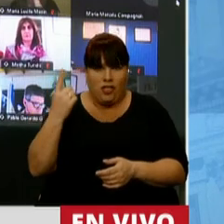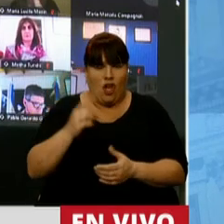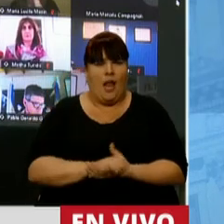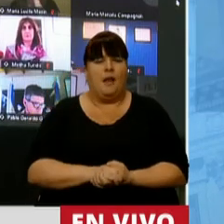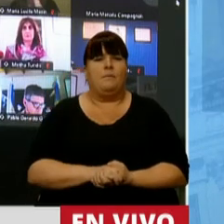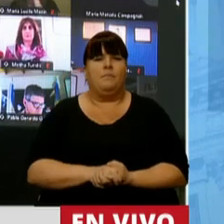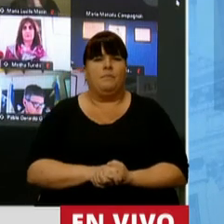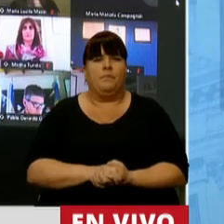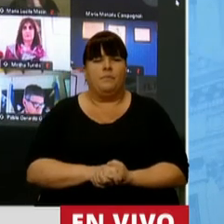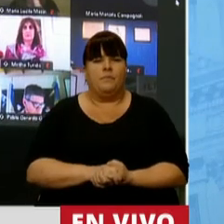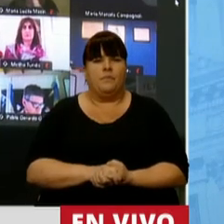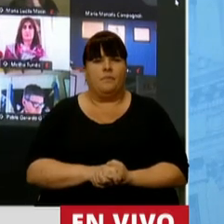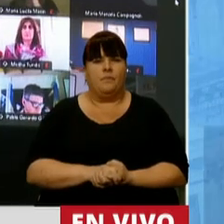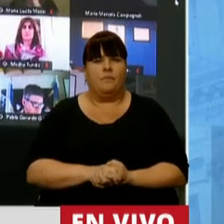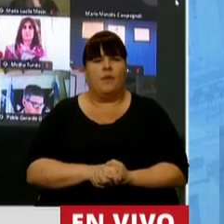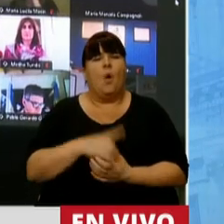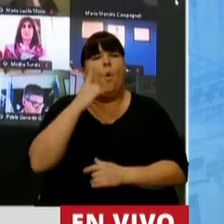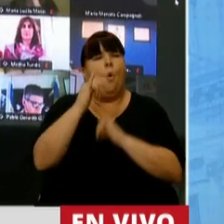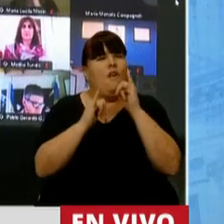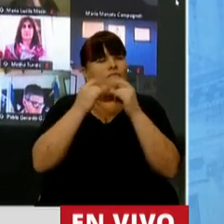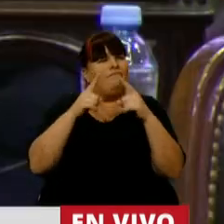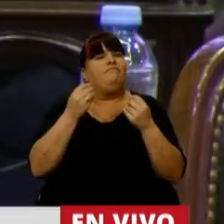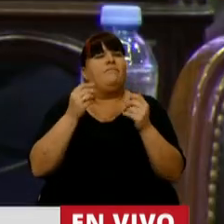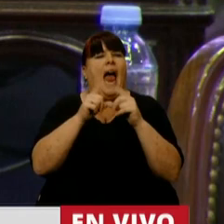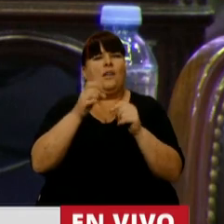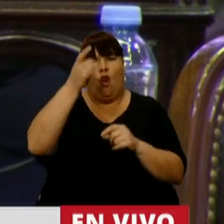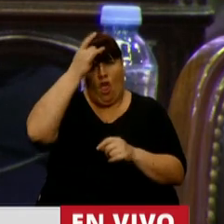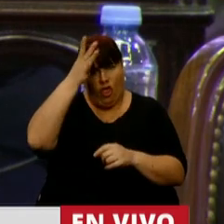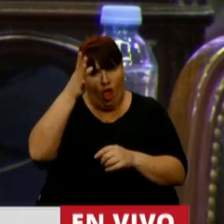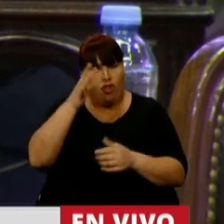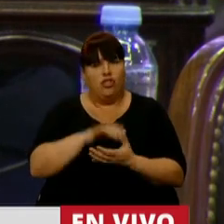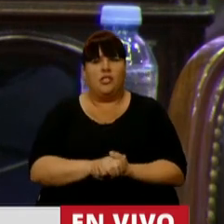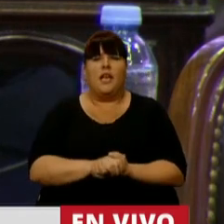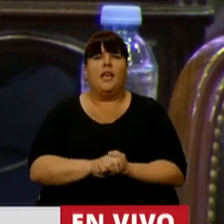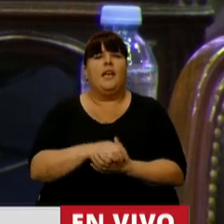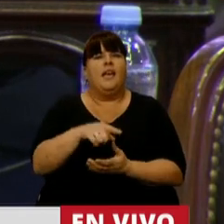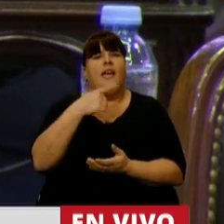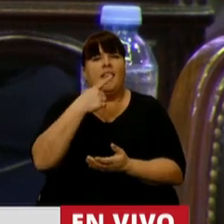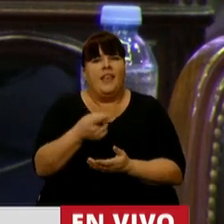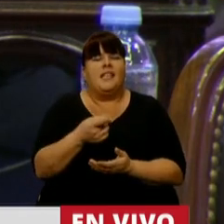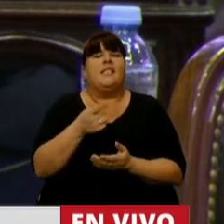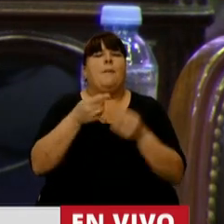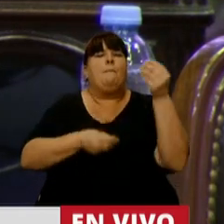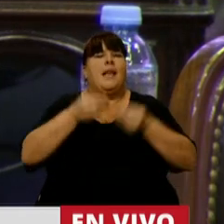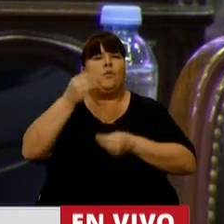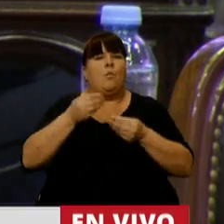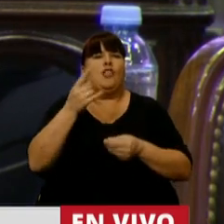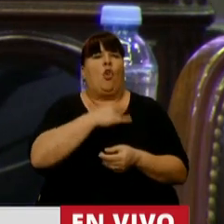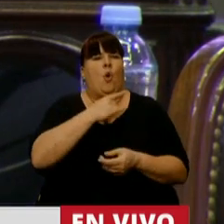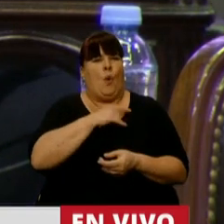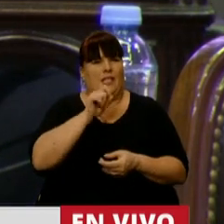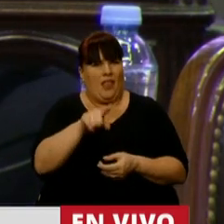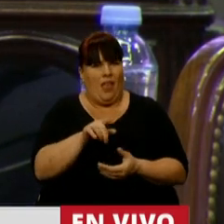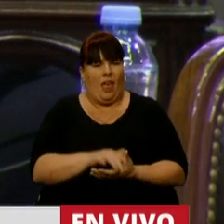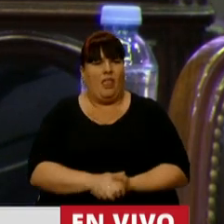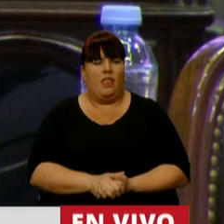Principios. Uno de los datos llamativos es el artículo 12, donde se establece, se contempla el presupuesto universitario.